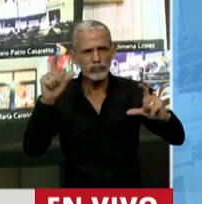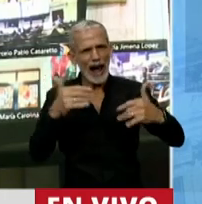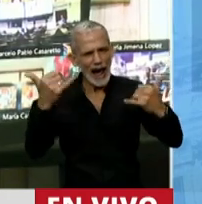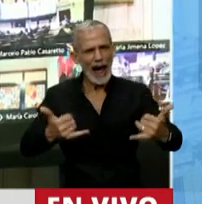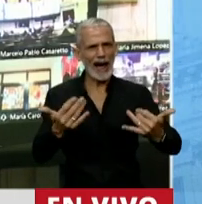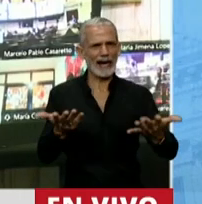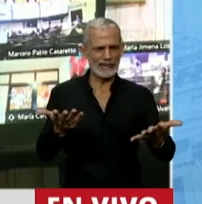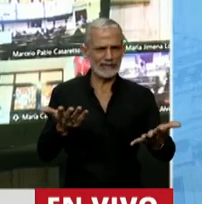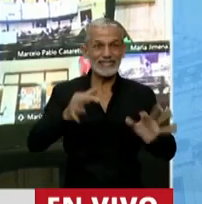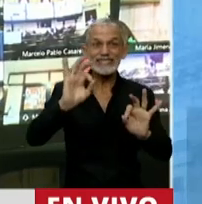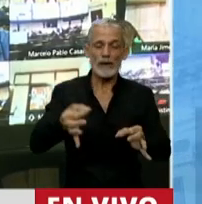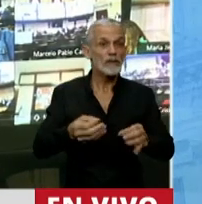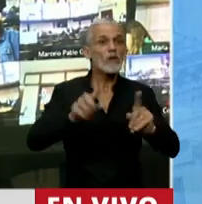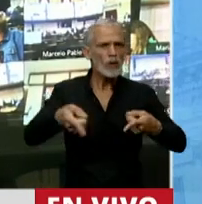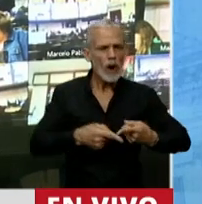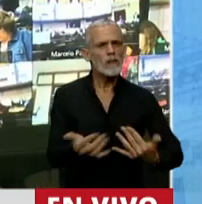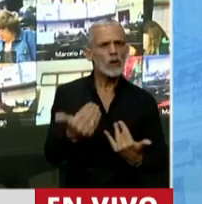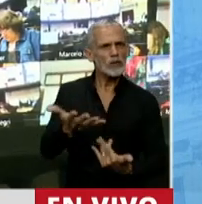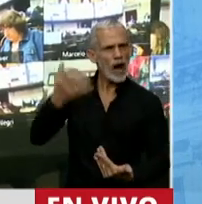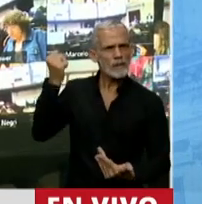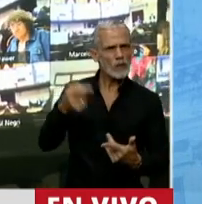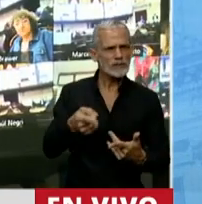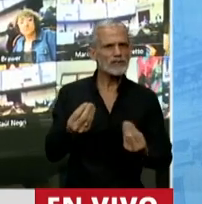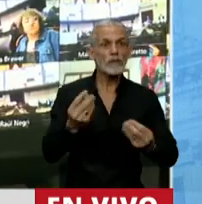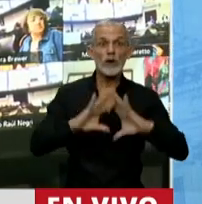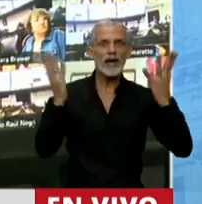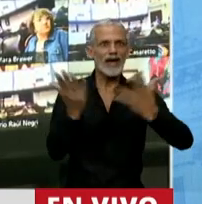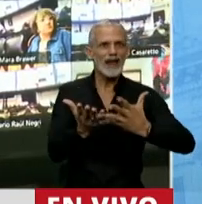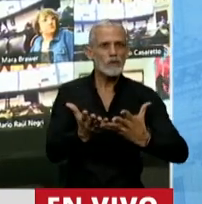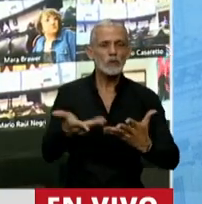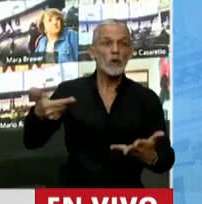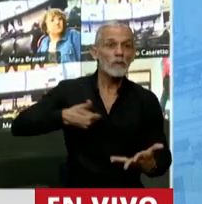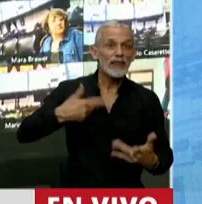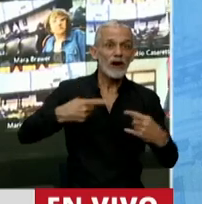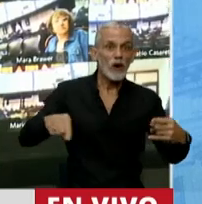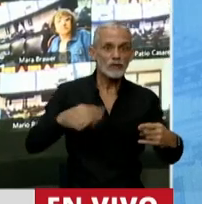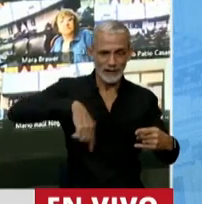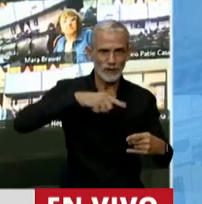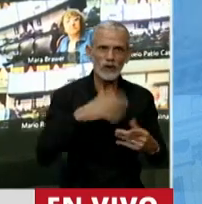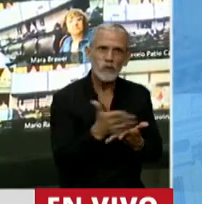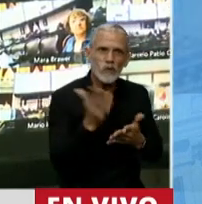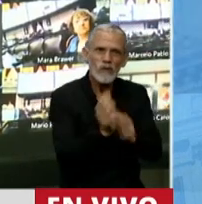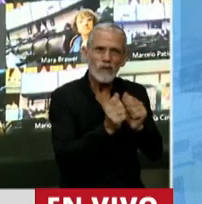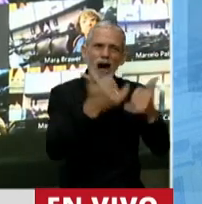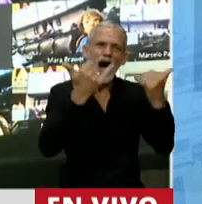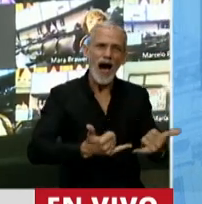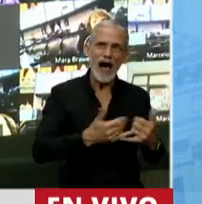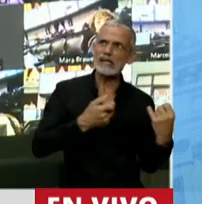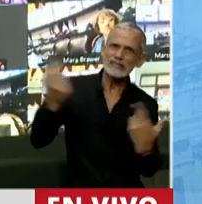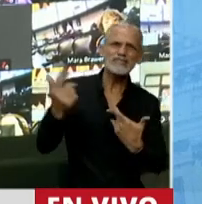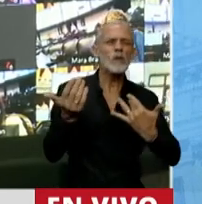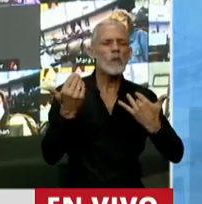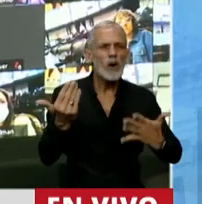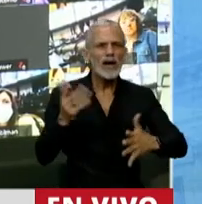genera, es una oportunidad, porque el mundo demanda lo que producimos, porque tenemos un